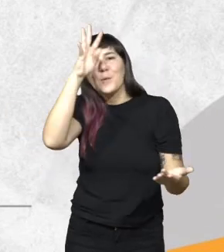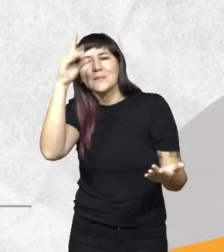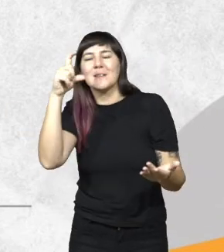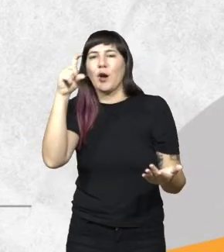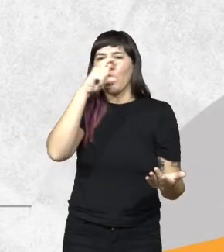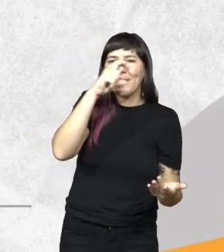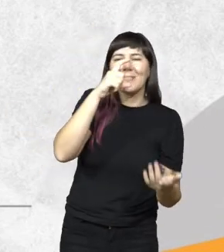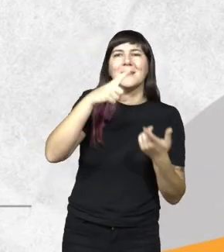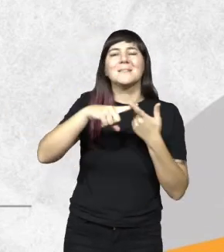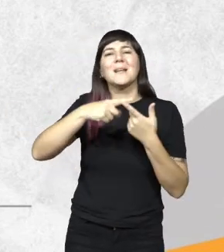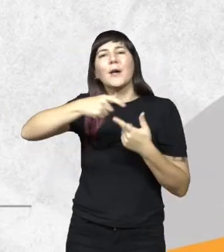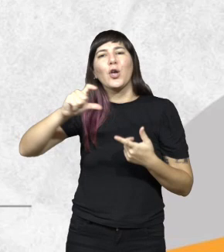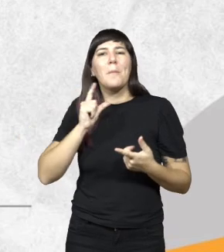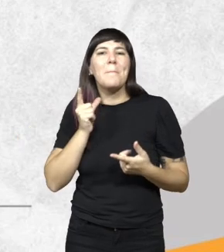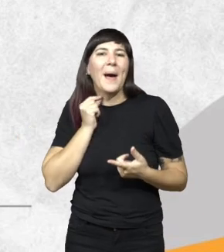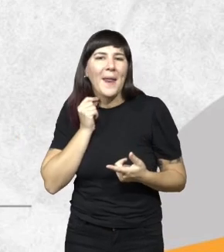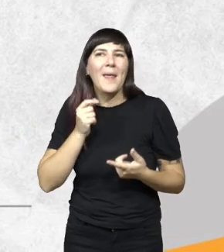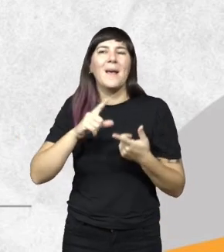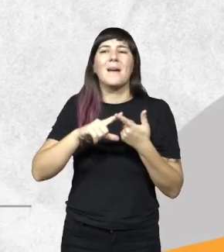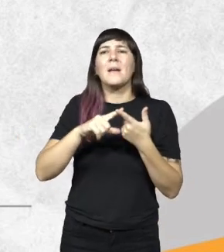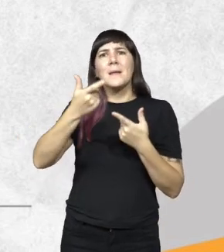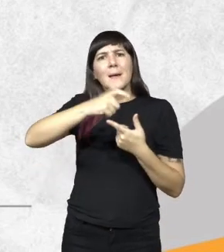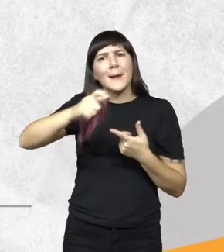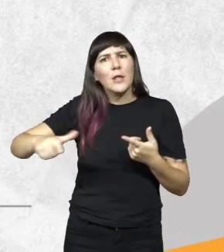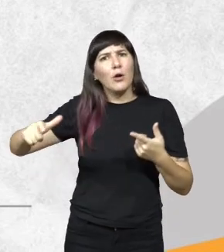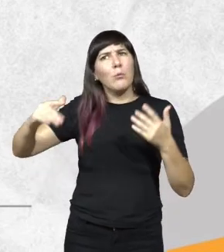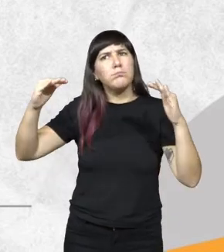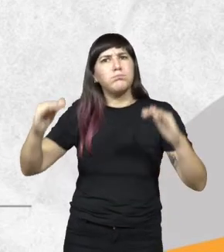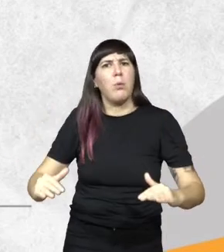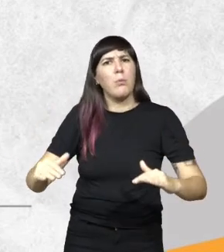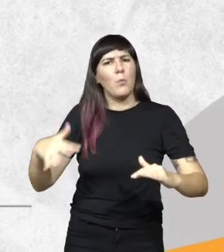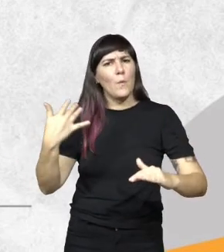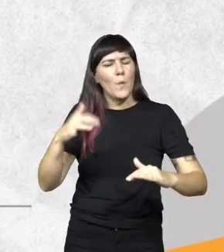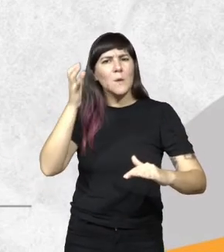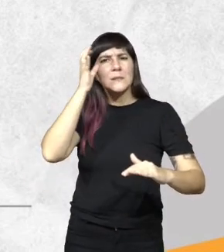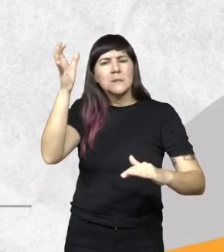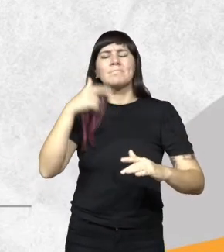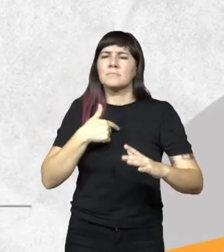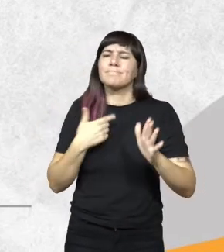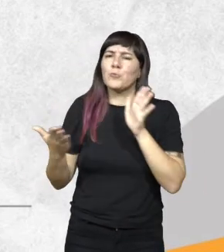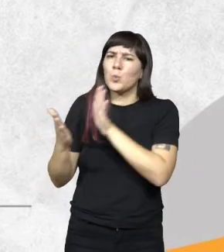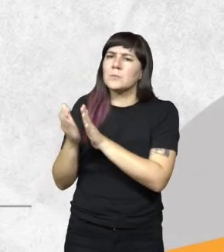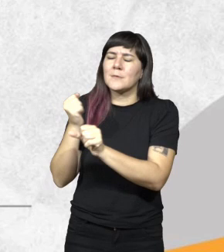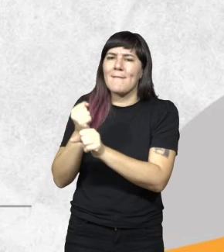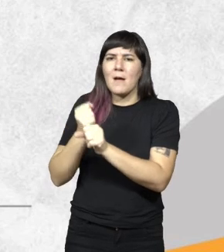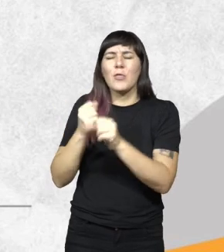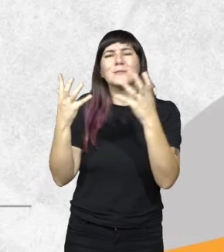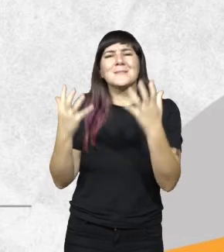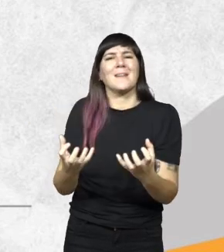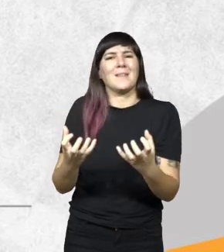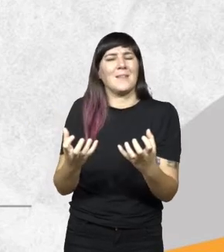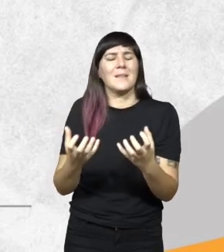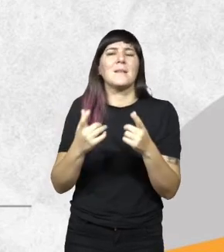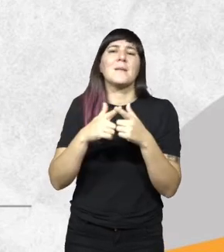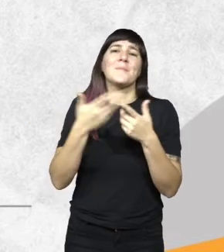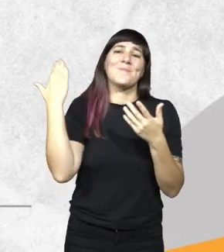nuestro río Paraná nuestro río Paraná que sufrió una bajante extrema de las cuales estuvimos una sequía importante la